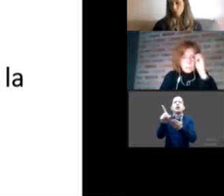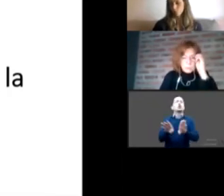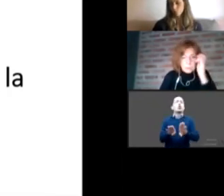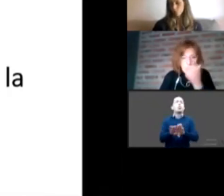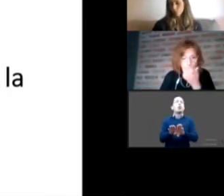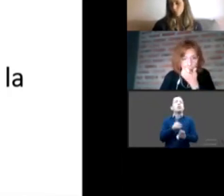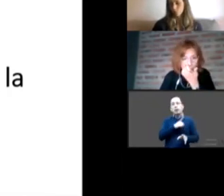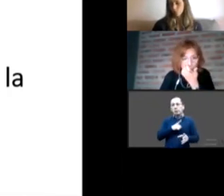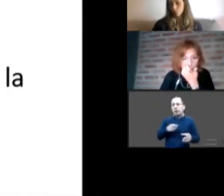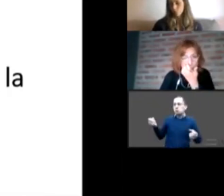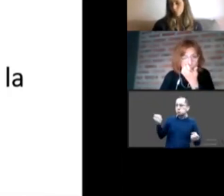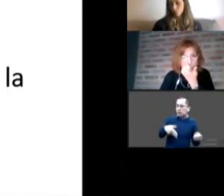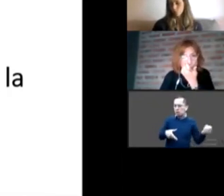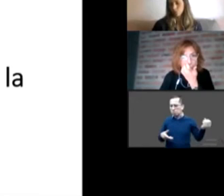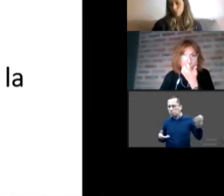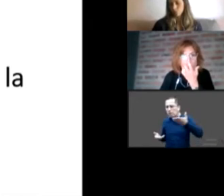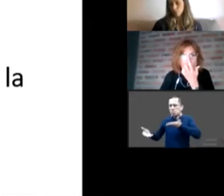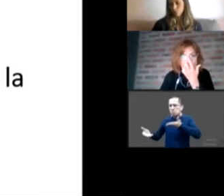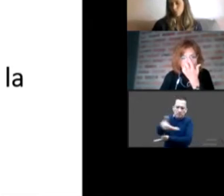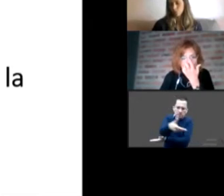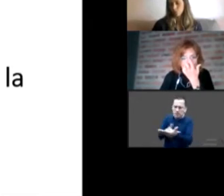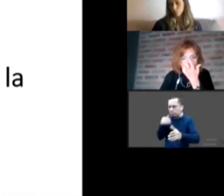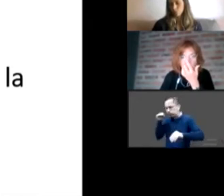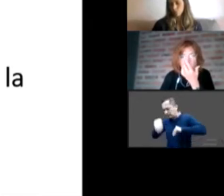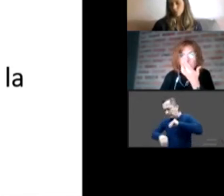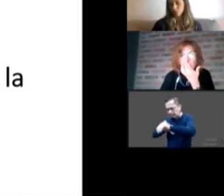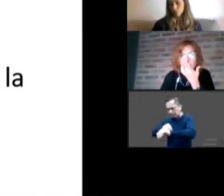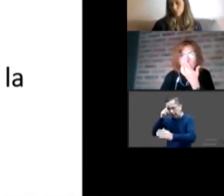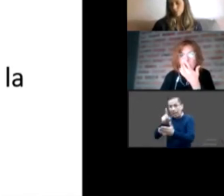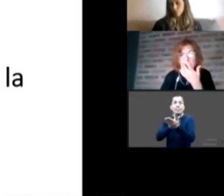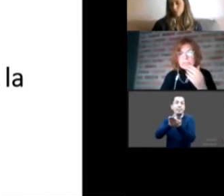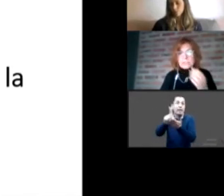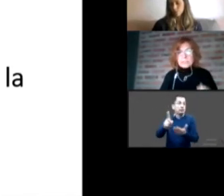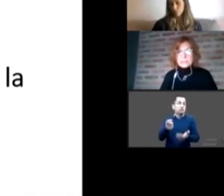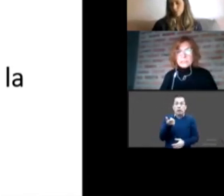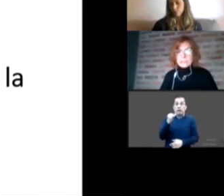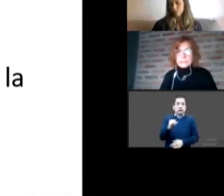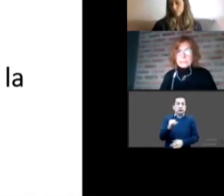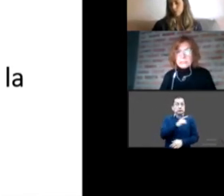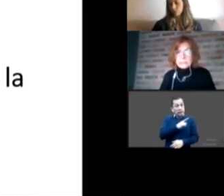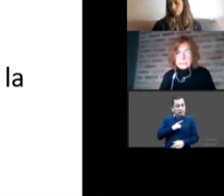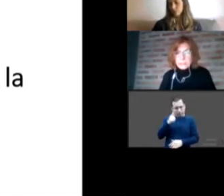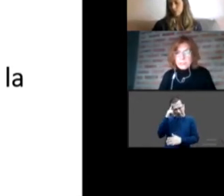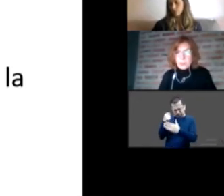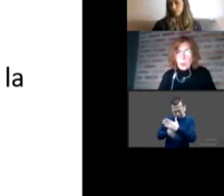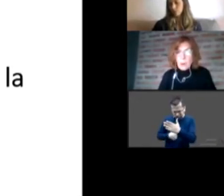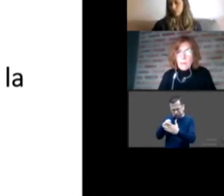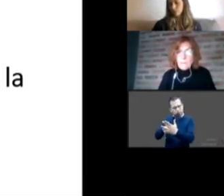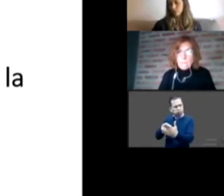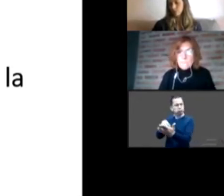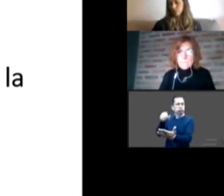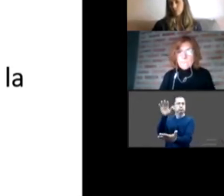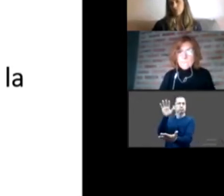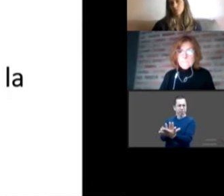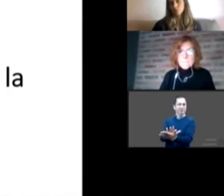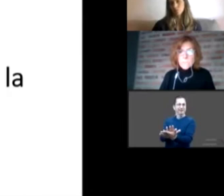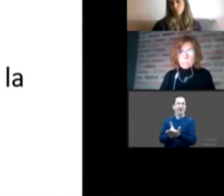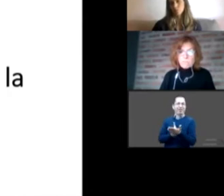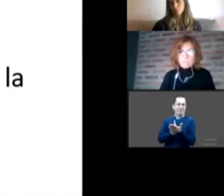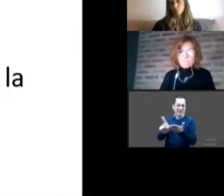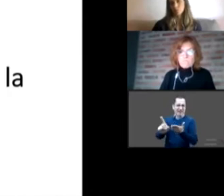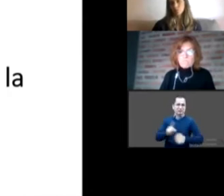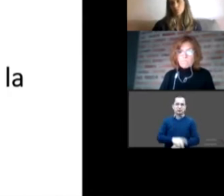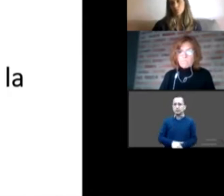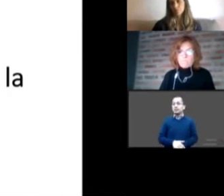trabajar arduamente como lo han hecho los panelistas ¿no? para la construcción de derechos